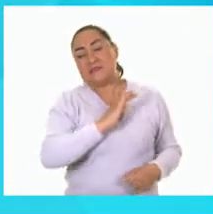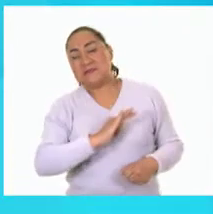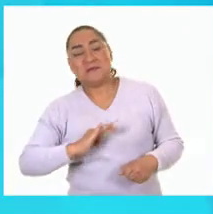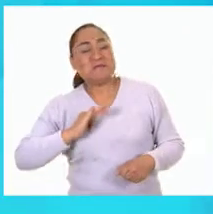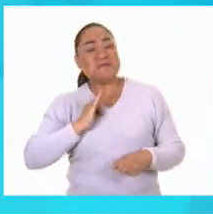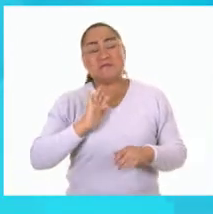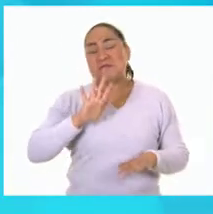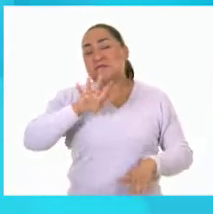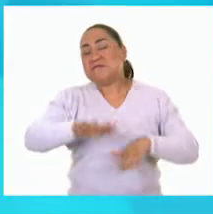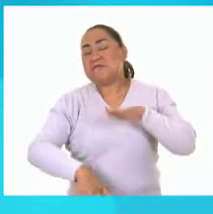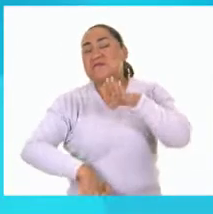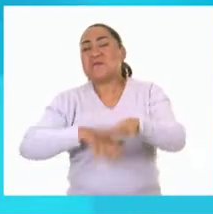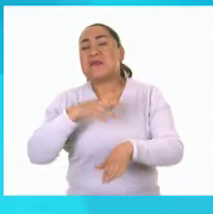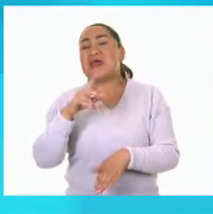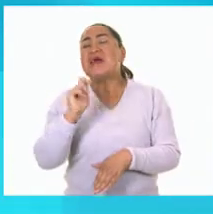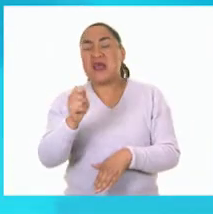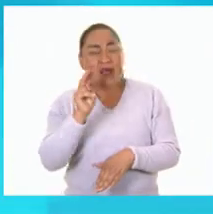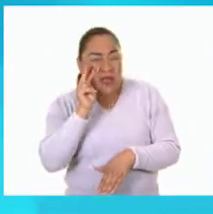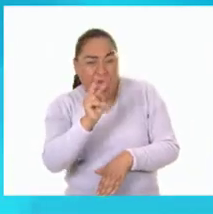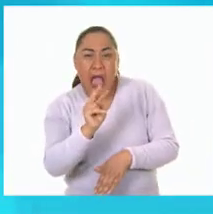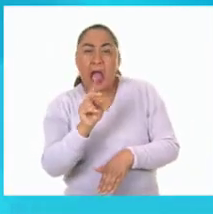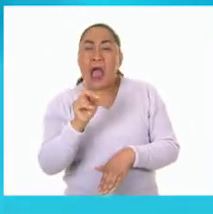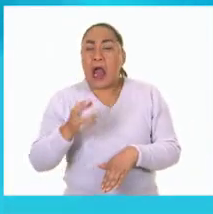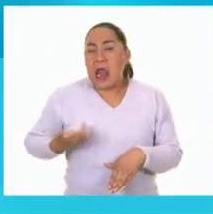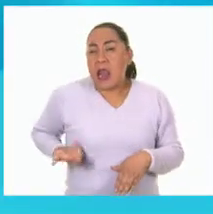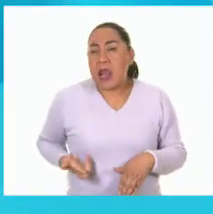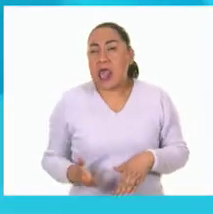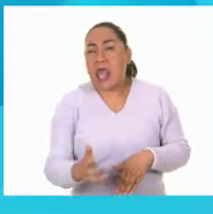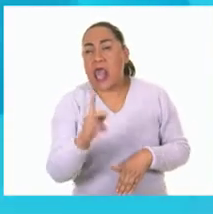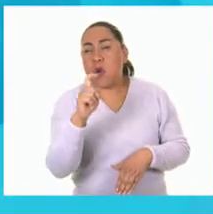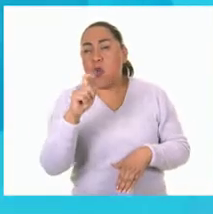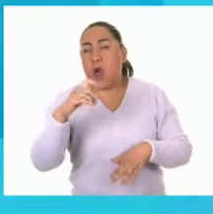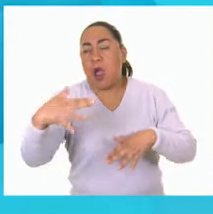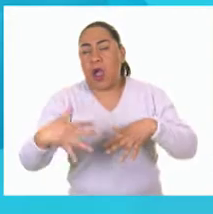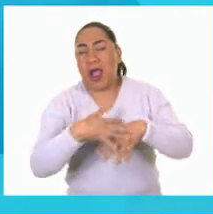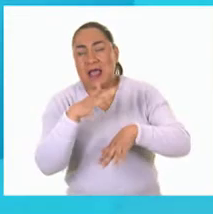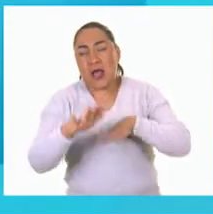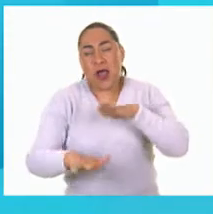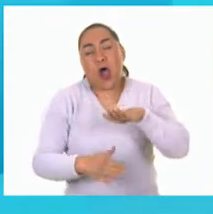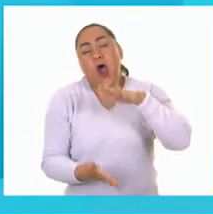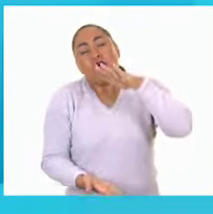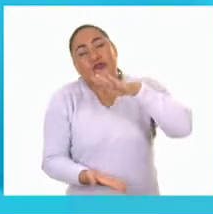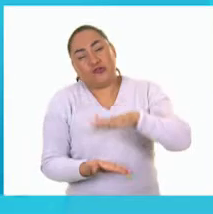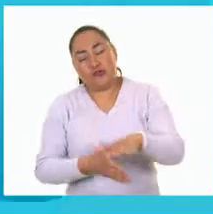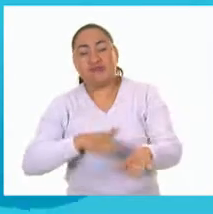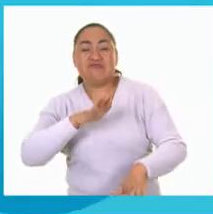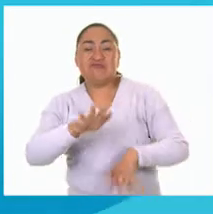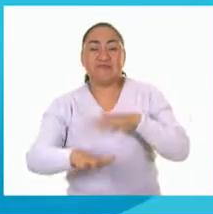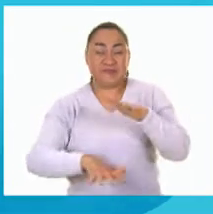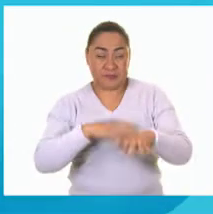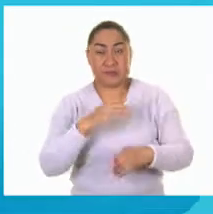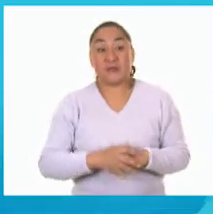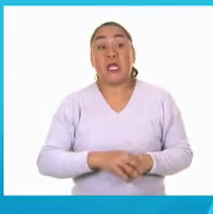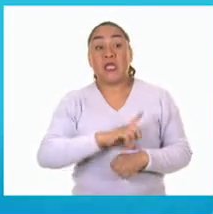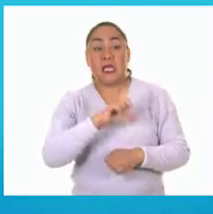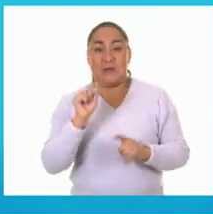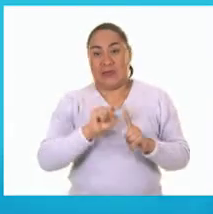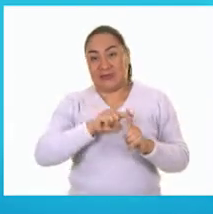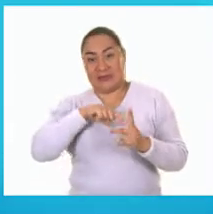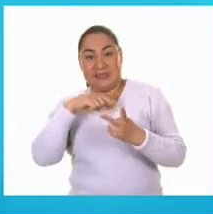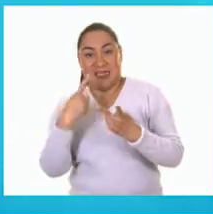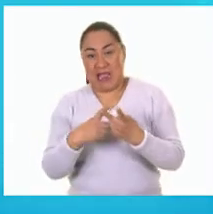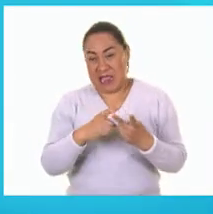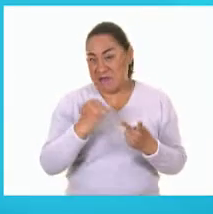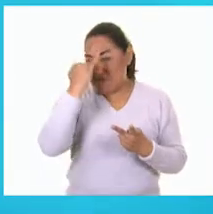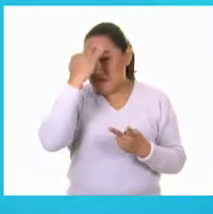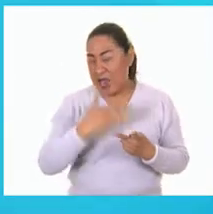zapatos, pisando lo que parece ser un riachuelo, un río más pequeñito. Y en la foto contigua, en la que está a